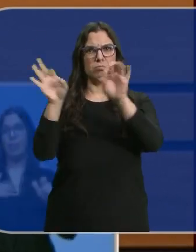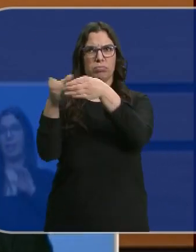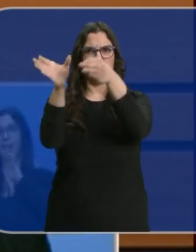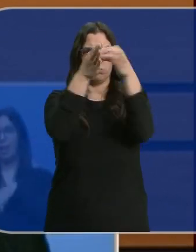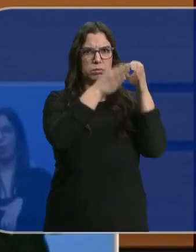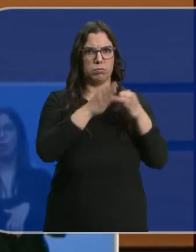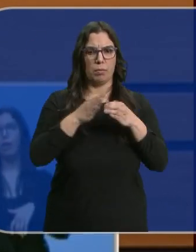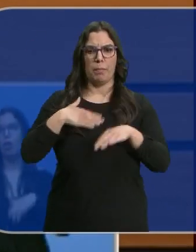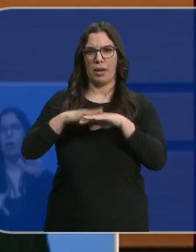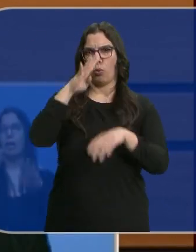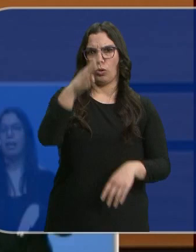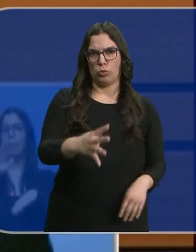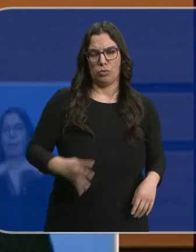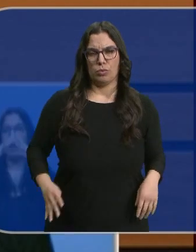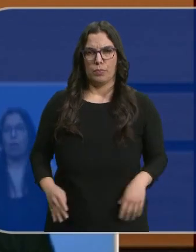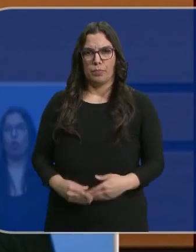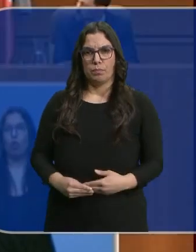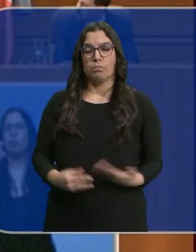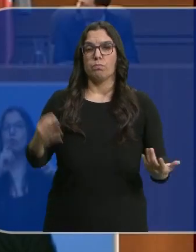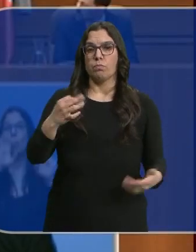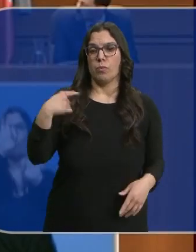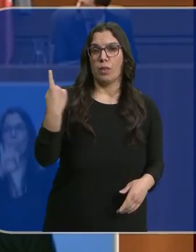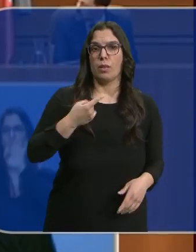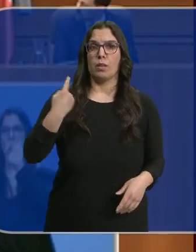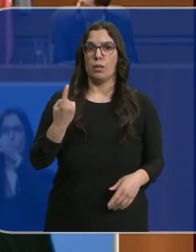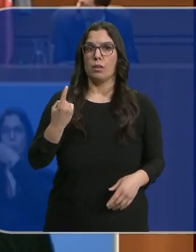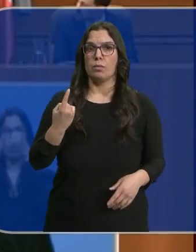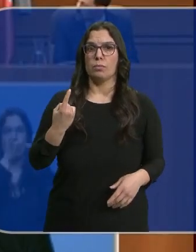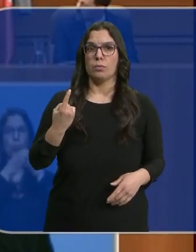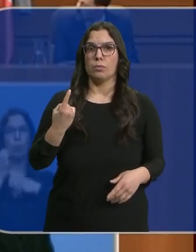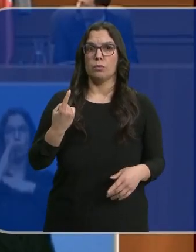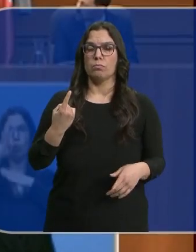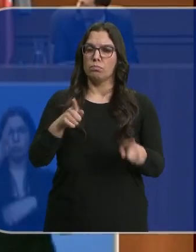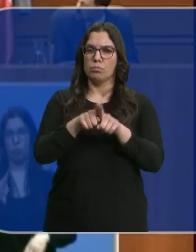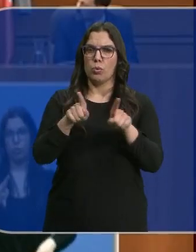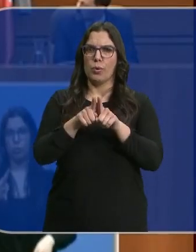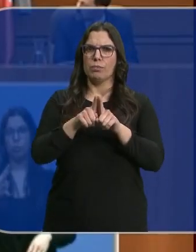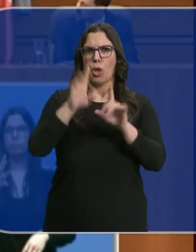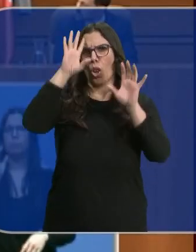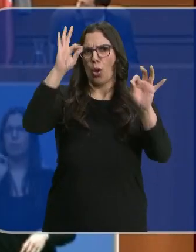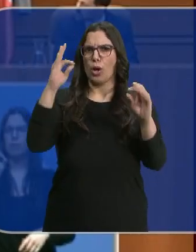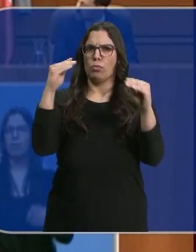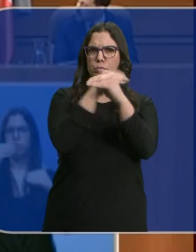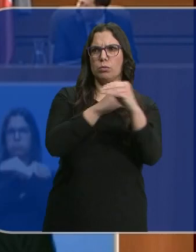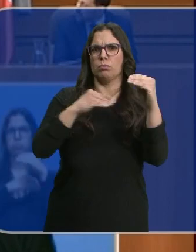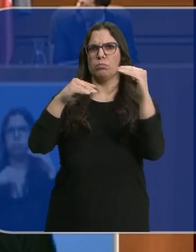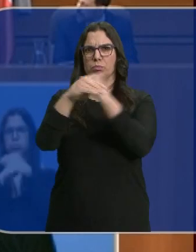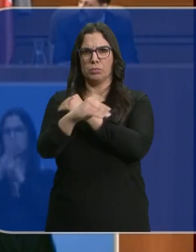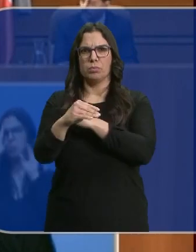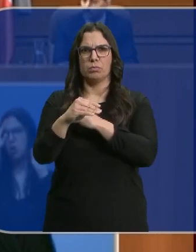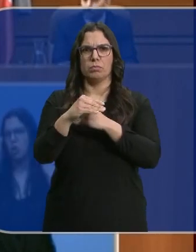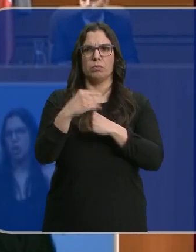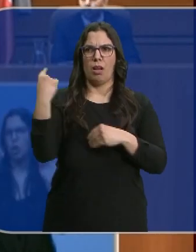durante los próximos cuatro años. Debemos, asumiendo las legítimas discrepancias que pueden existir